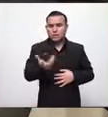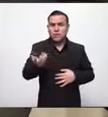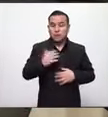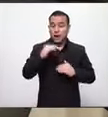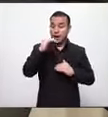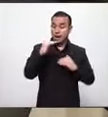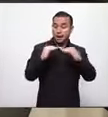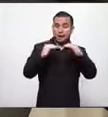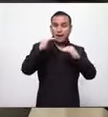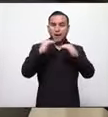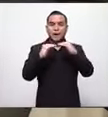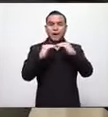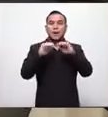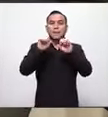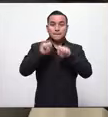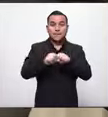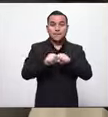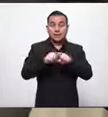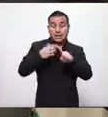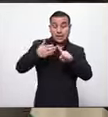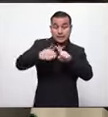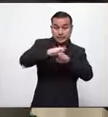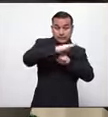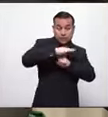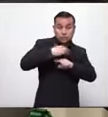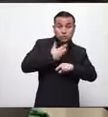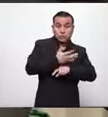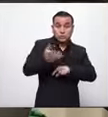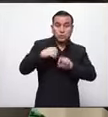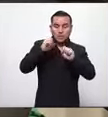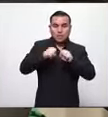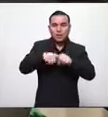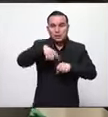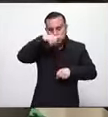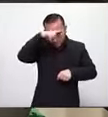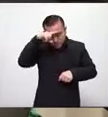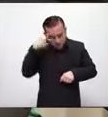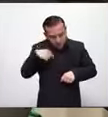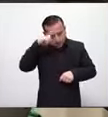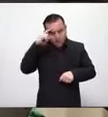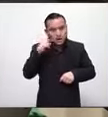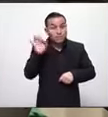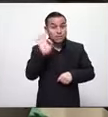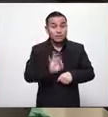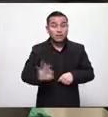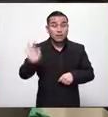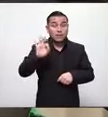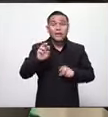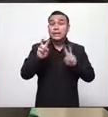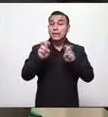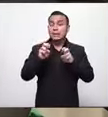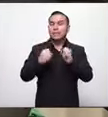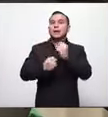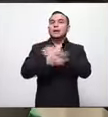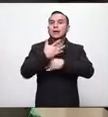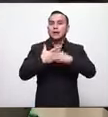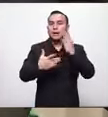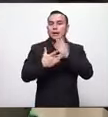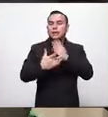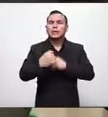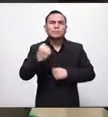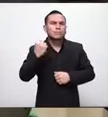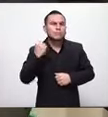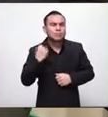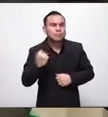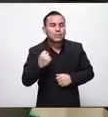en donde existen las condiciones para operar pero minimizando el riesgo de contagio el tema de tecnología también ha sido abordado en este